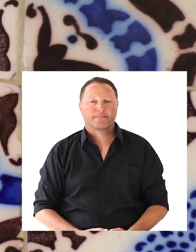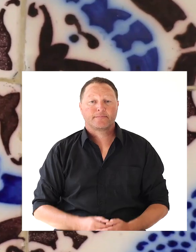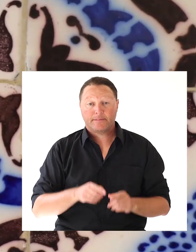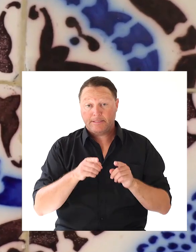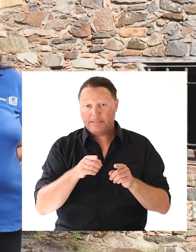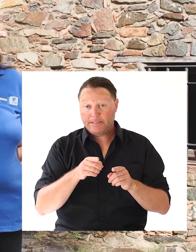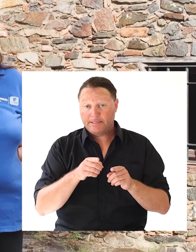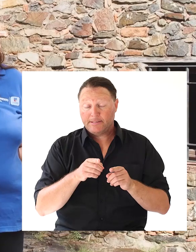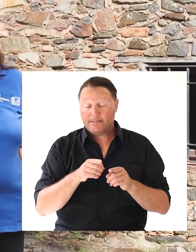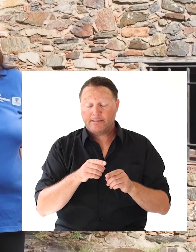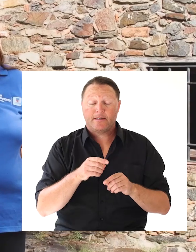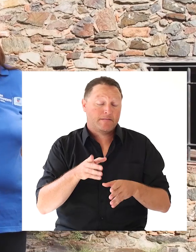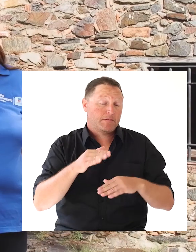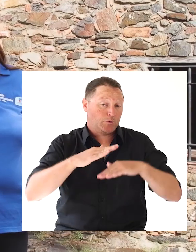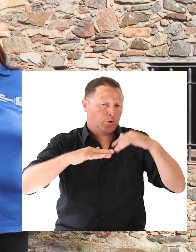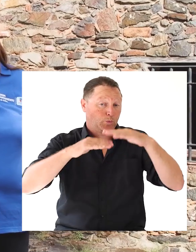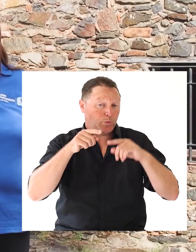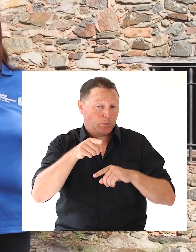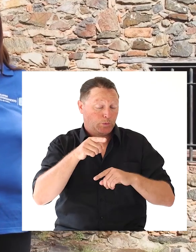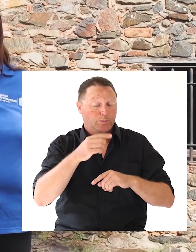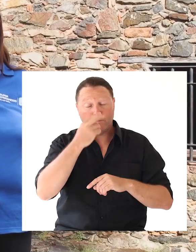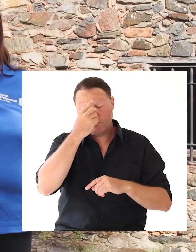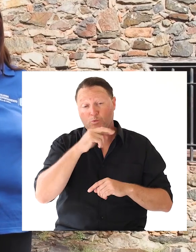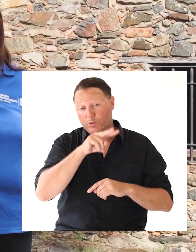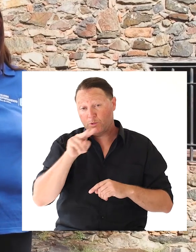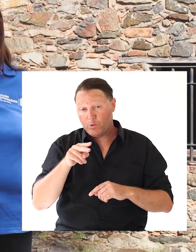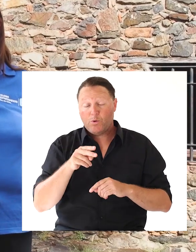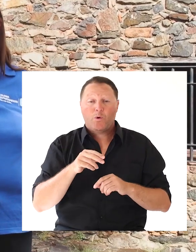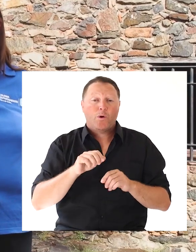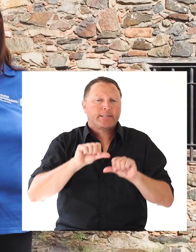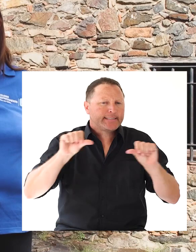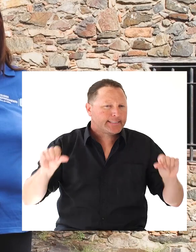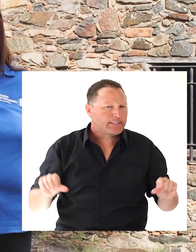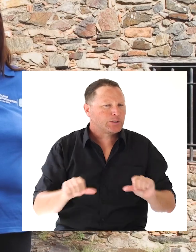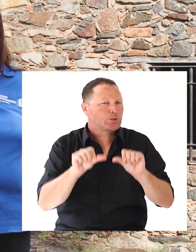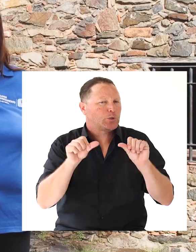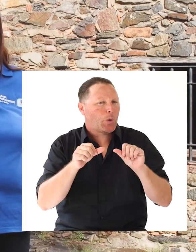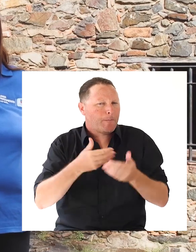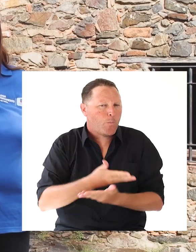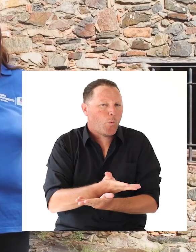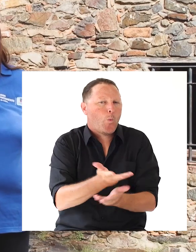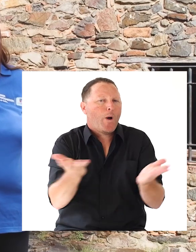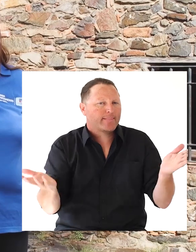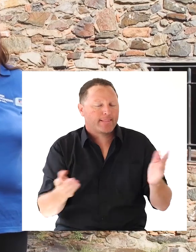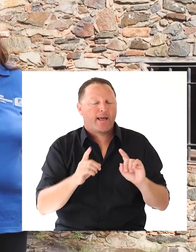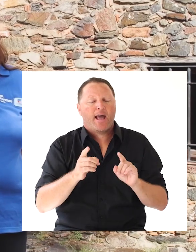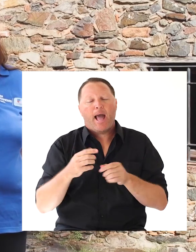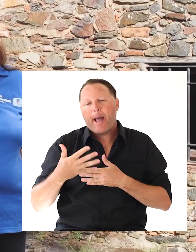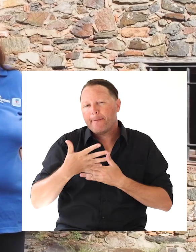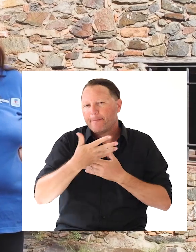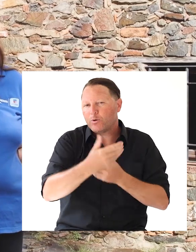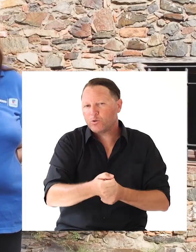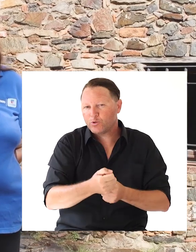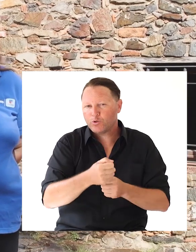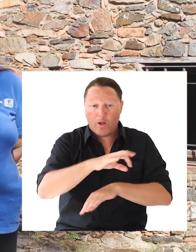Y esta obra fue armada, digamos, la exposición Con apoyo